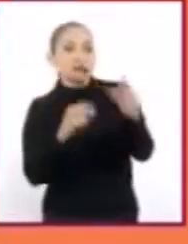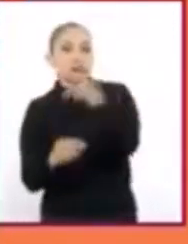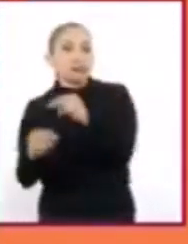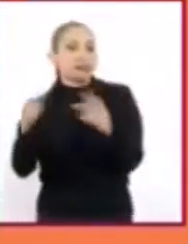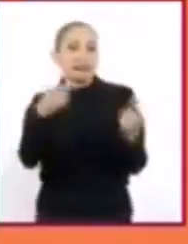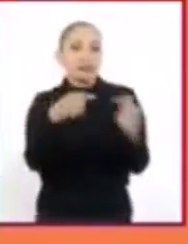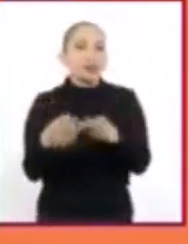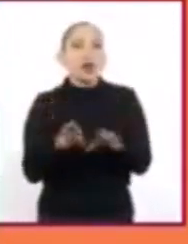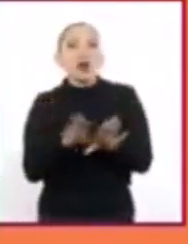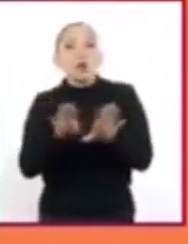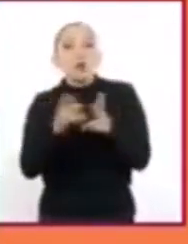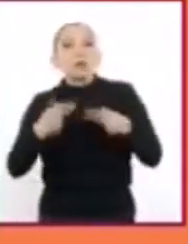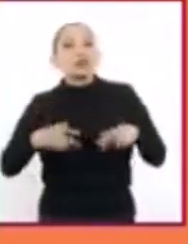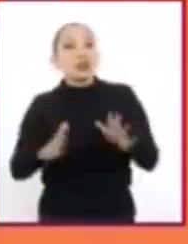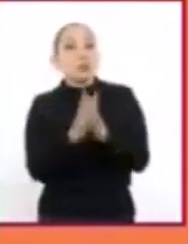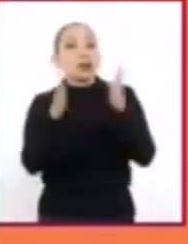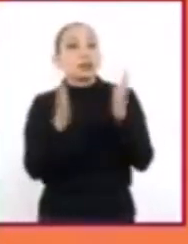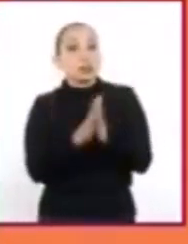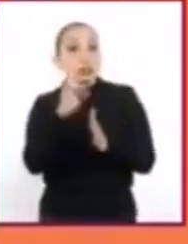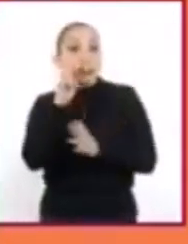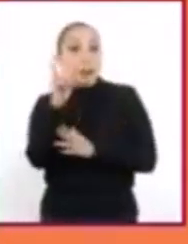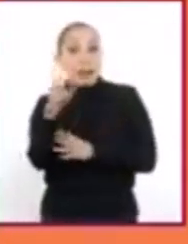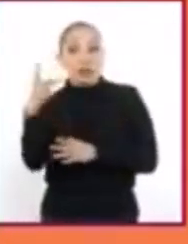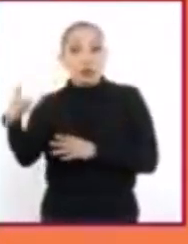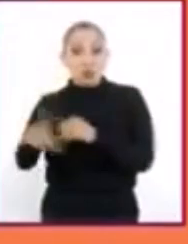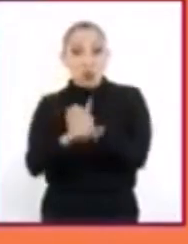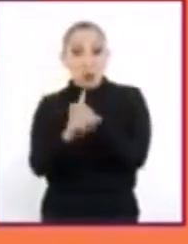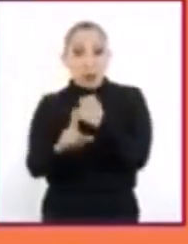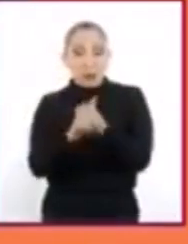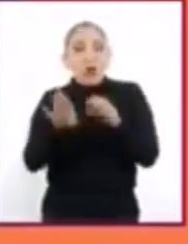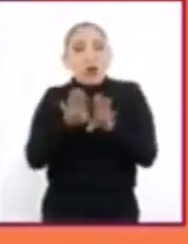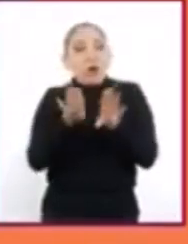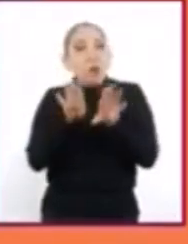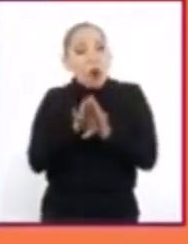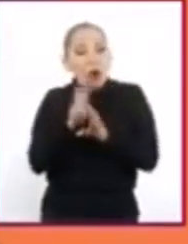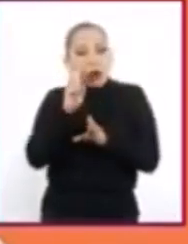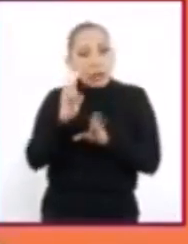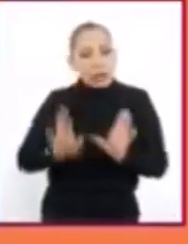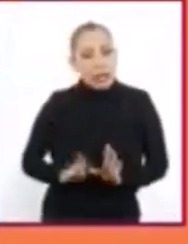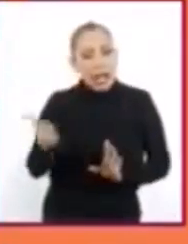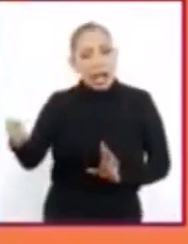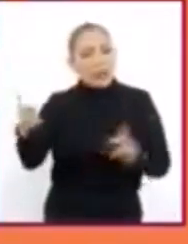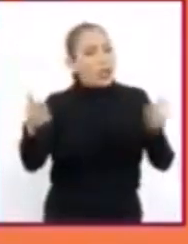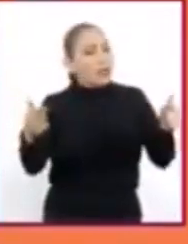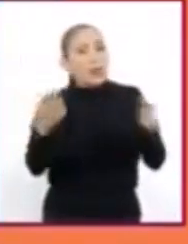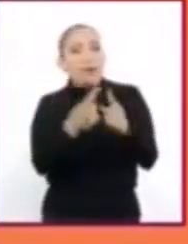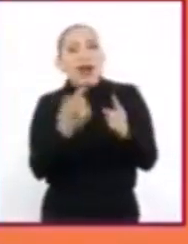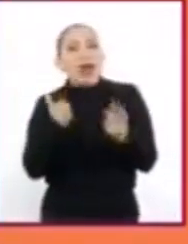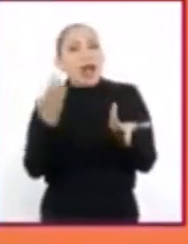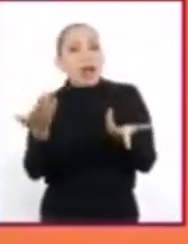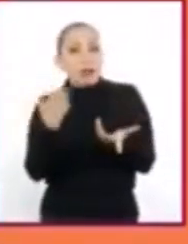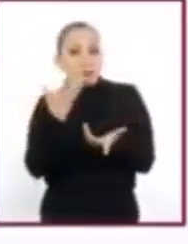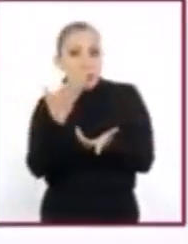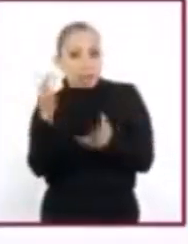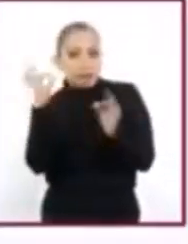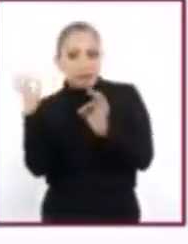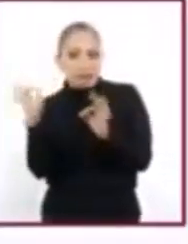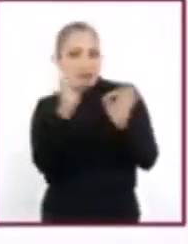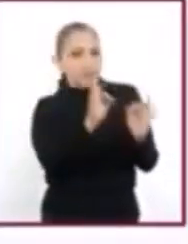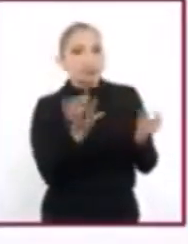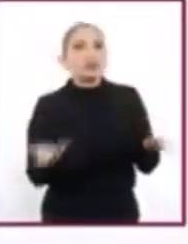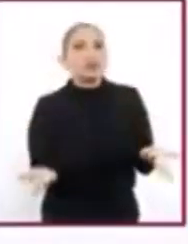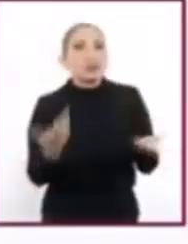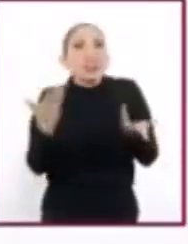¿Cómo es que los participantes conciben la situación y de qué manera se ha comportado cada uno para obtener lo que desea? Pero,